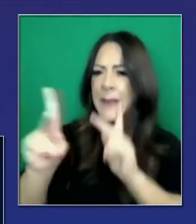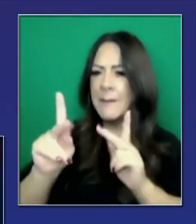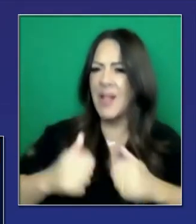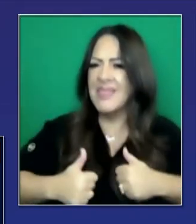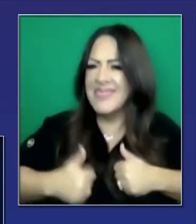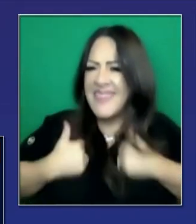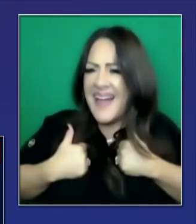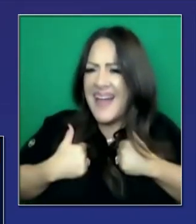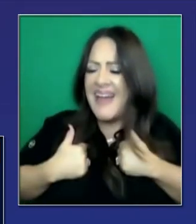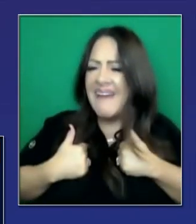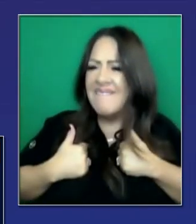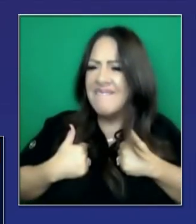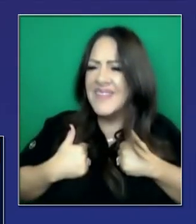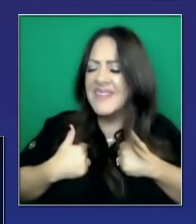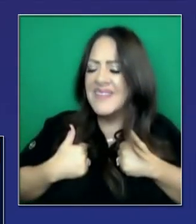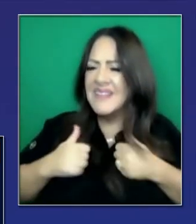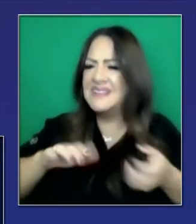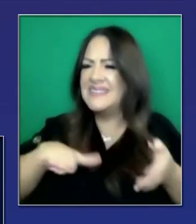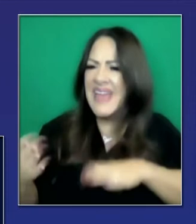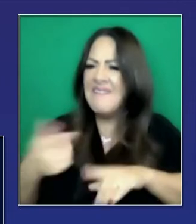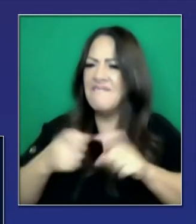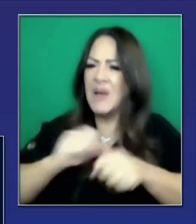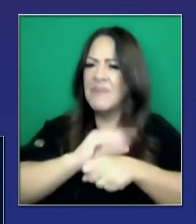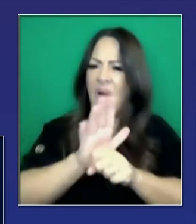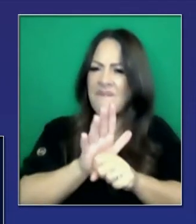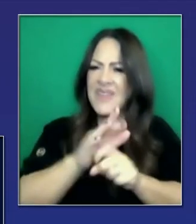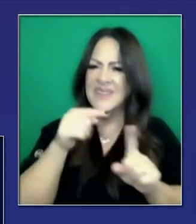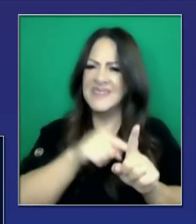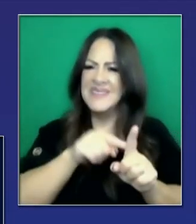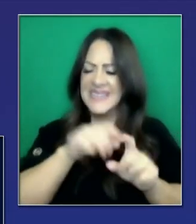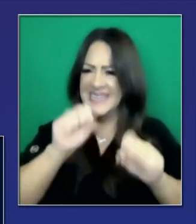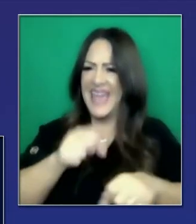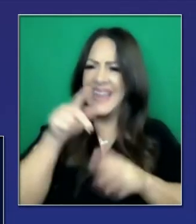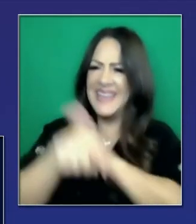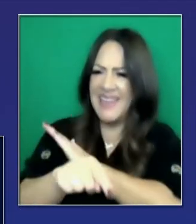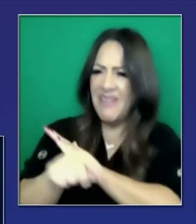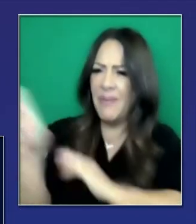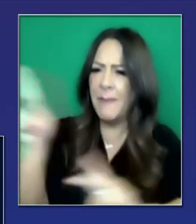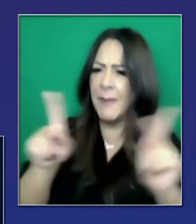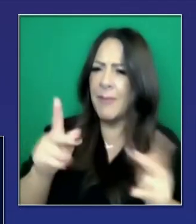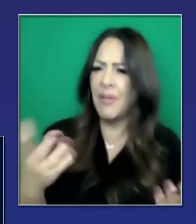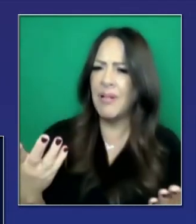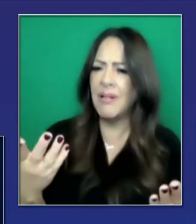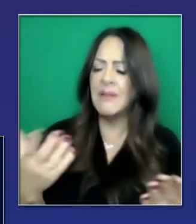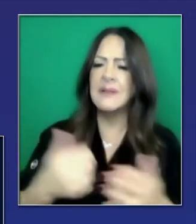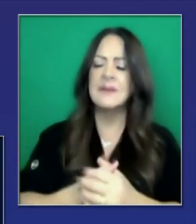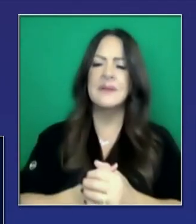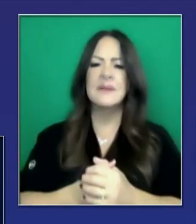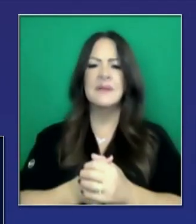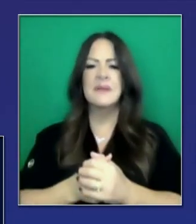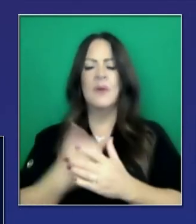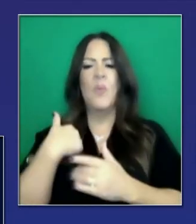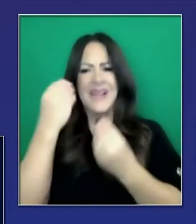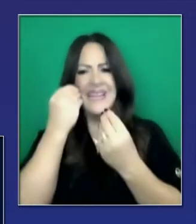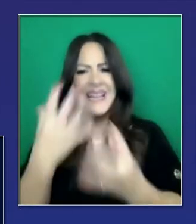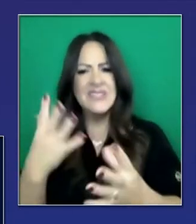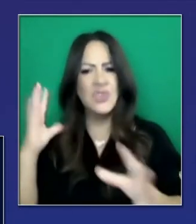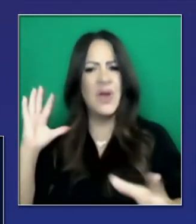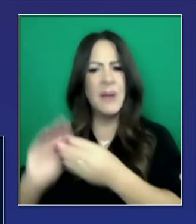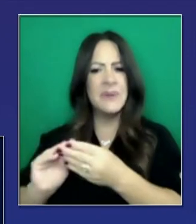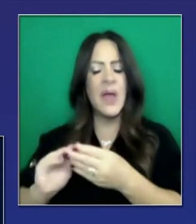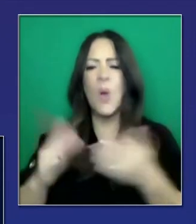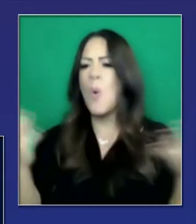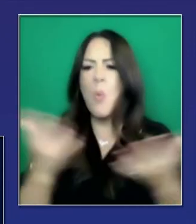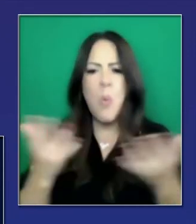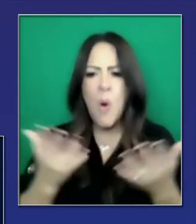Vidas destruidas por esta enfermedad mortal. Así que déjenme darles esta